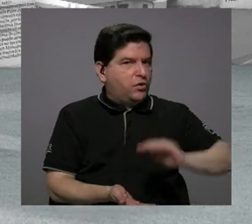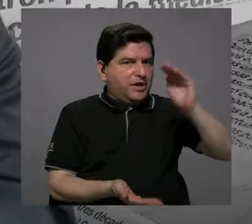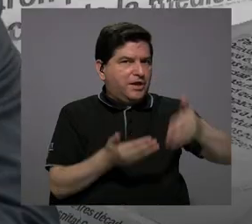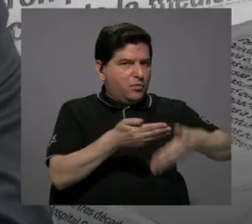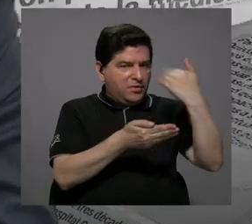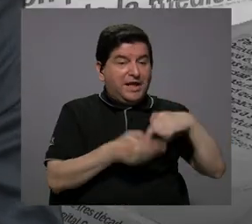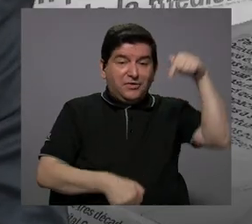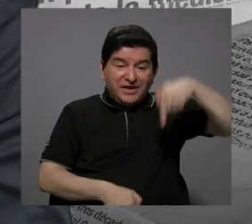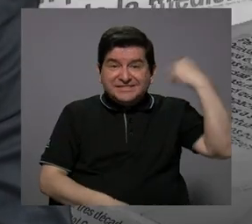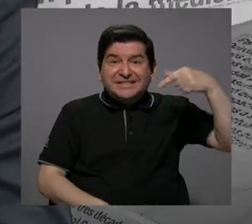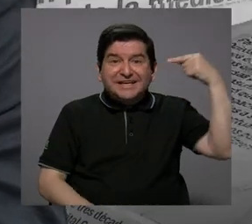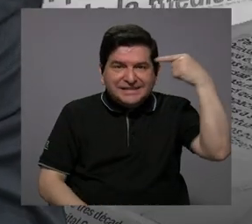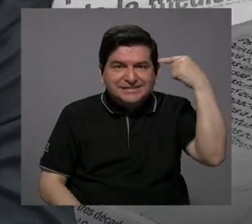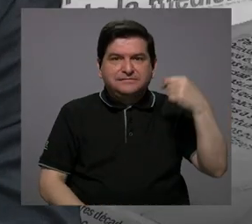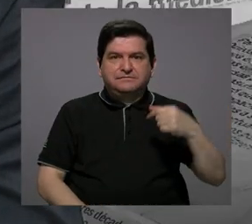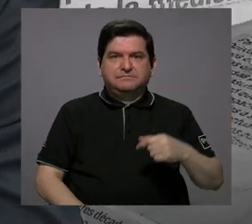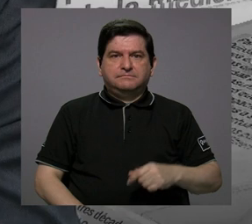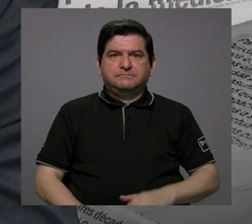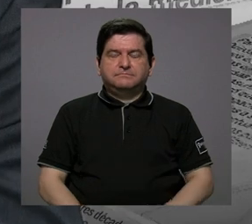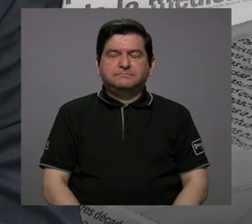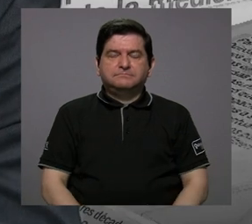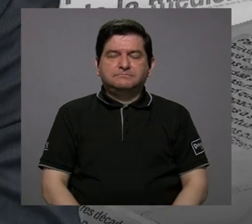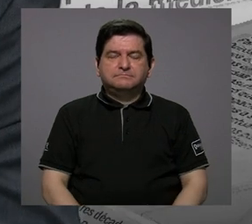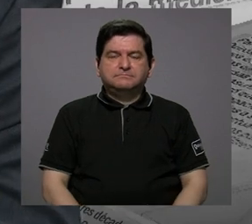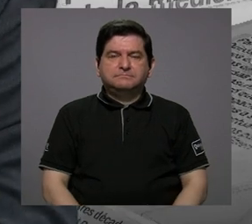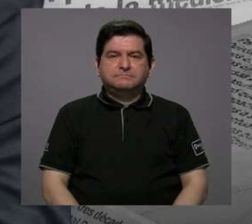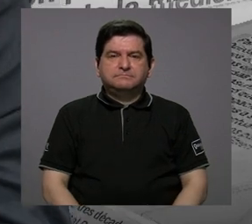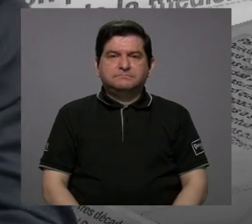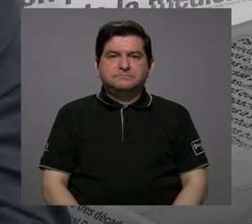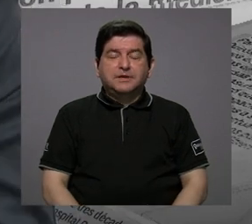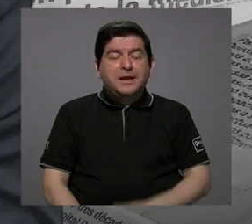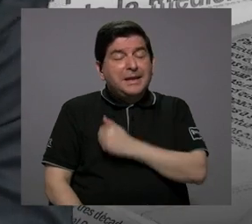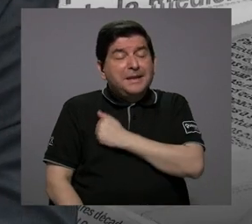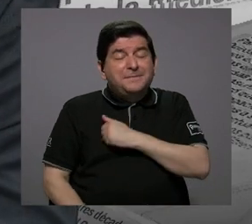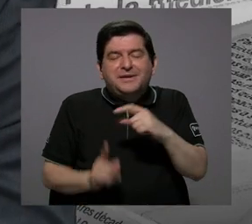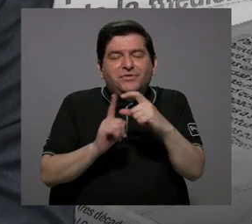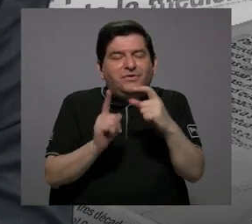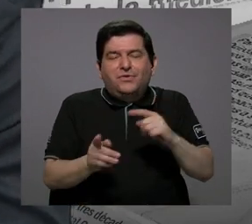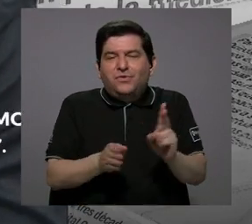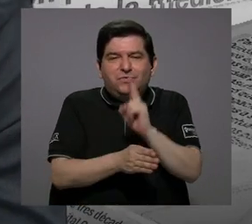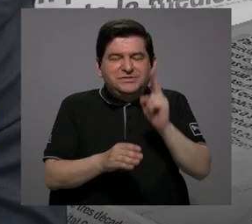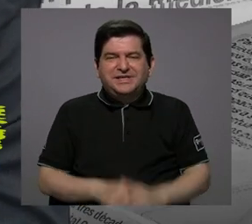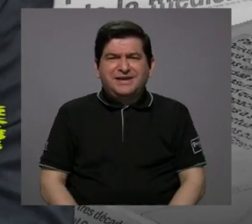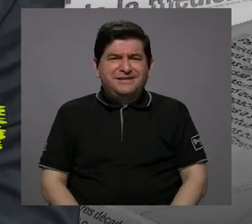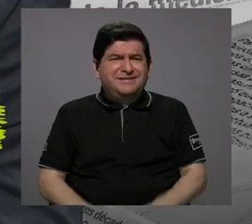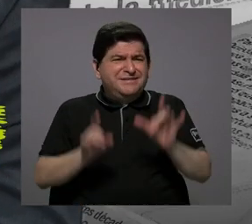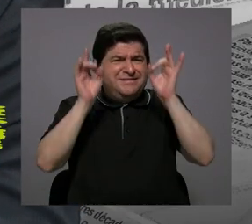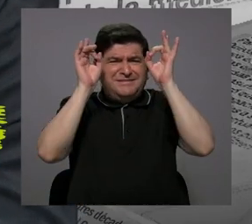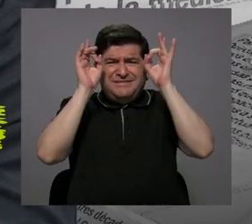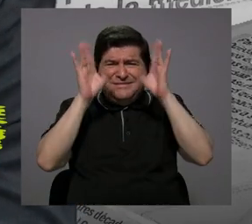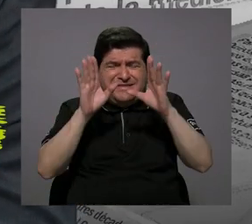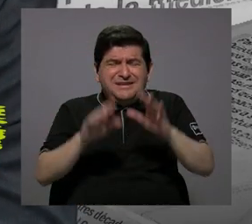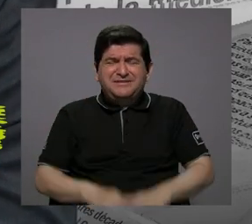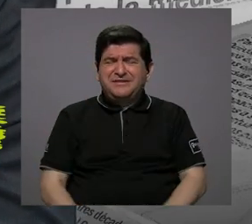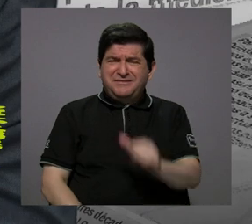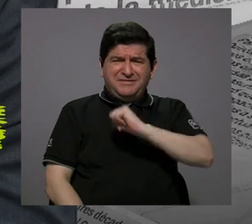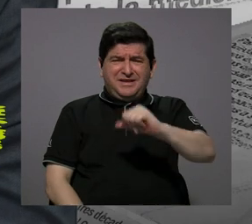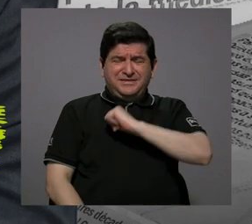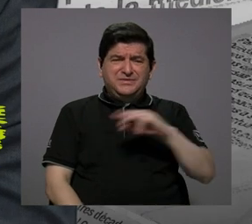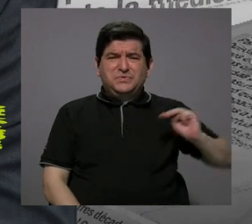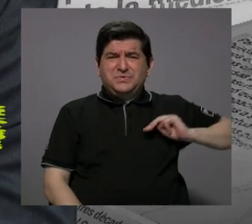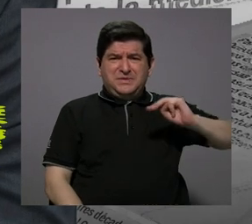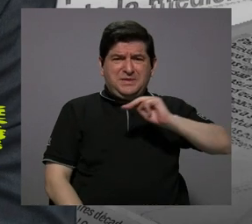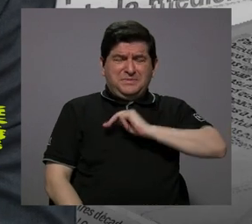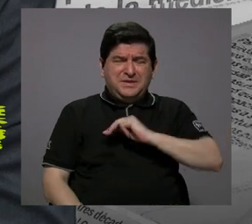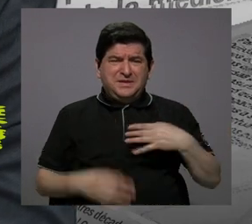hablando de este gobierno. Y es tanto, y disculpen la palabra que voy a utilizar, el descaro del actual ministro de Hacienda